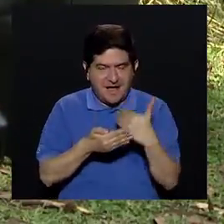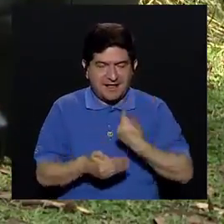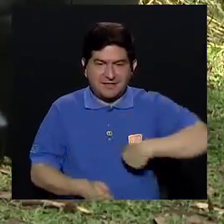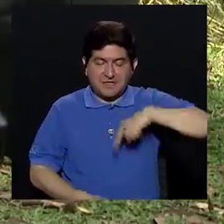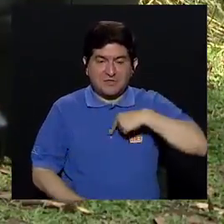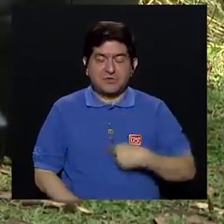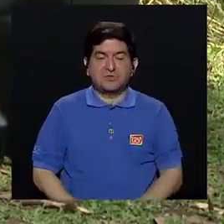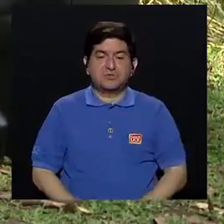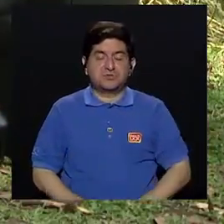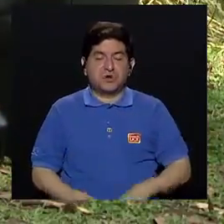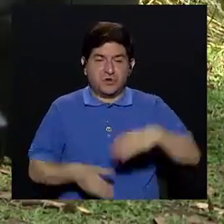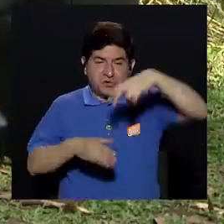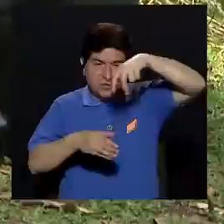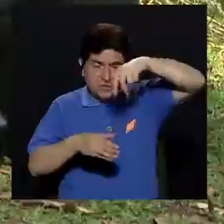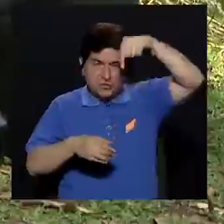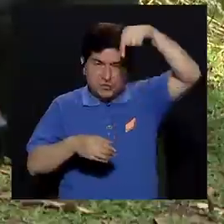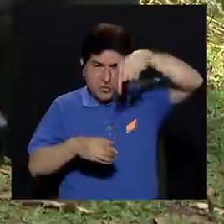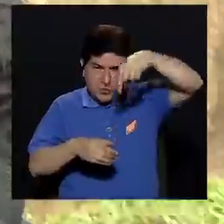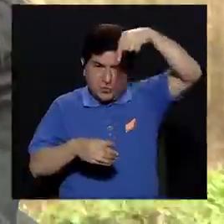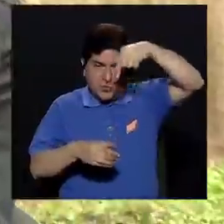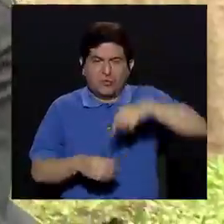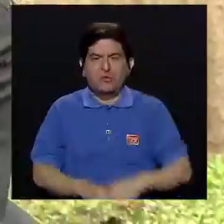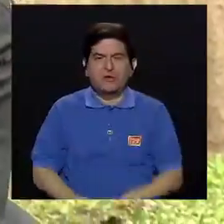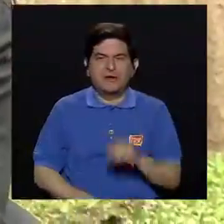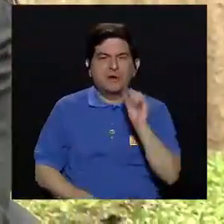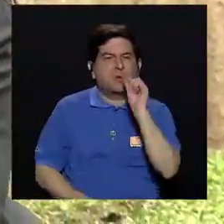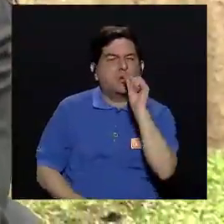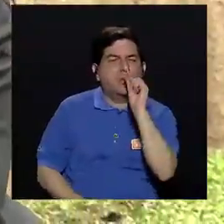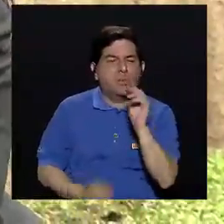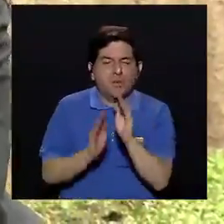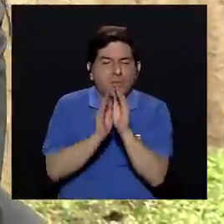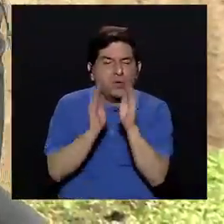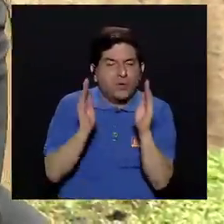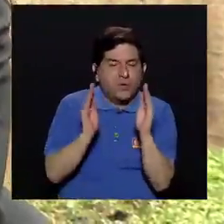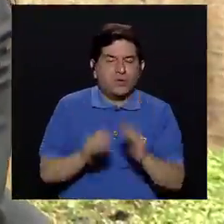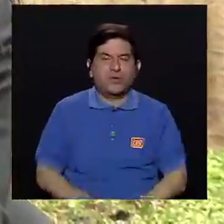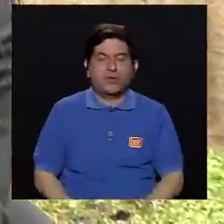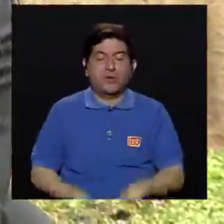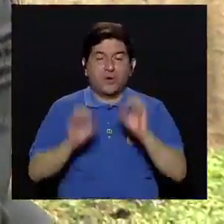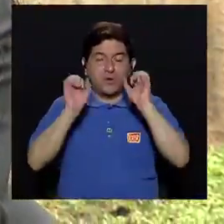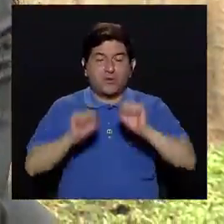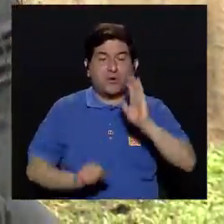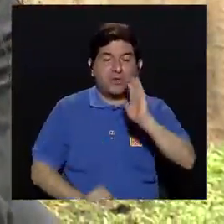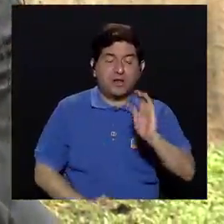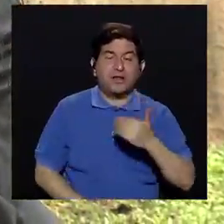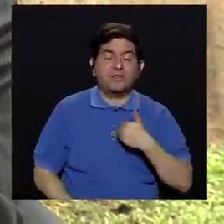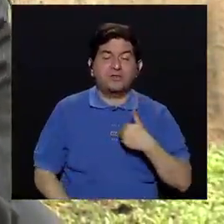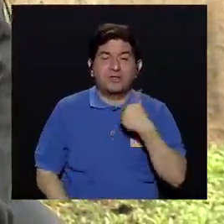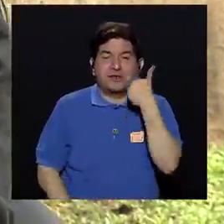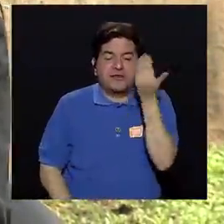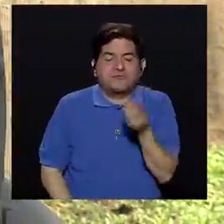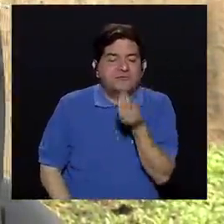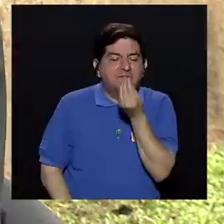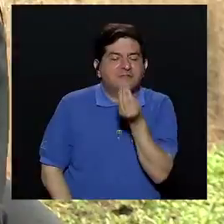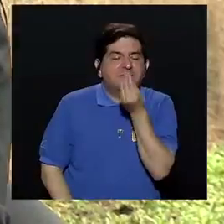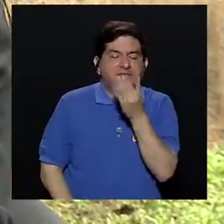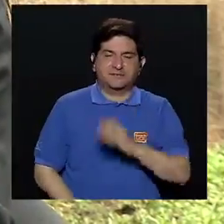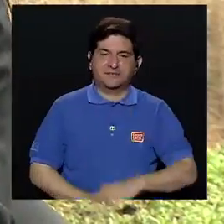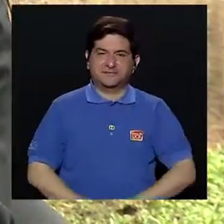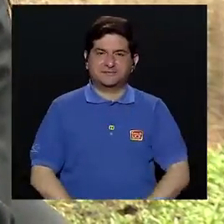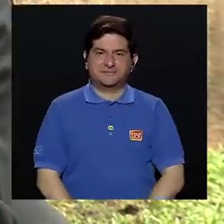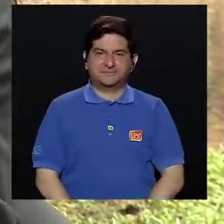hacemos a la tetina un agujero un poquito más grande un poquito no demasiado para que el niño pueda tener su facilidad en la alimentación